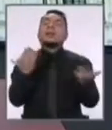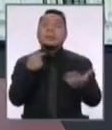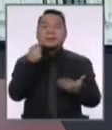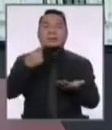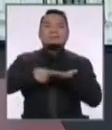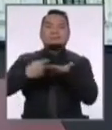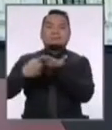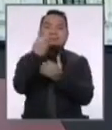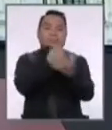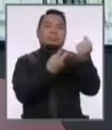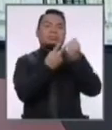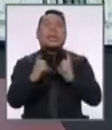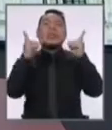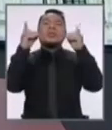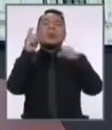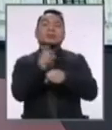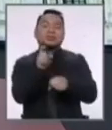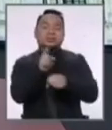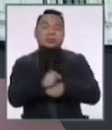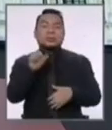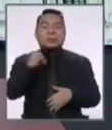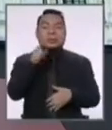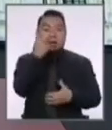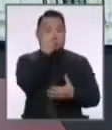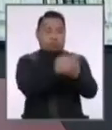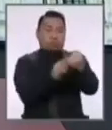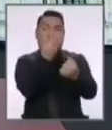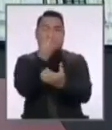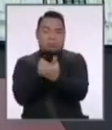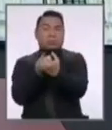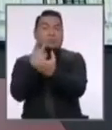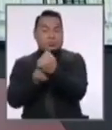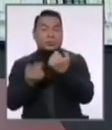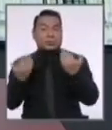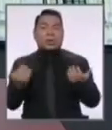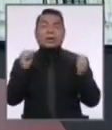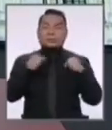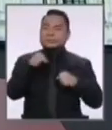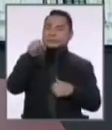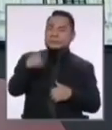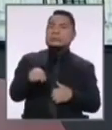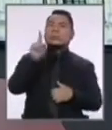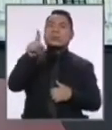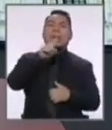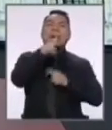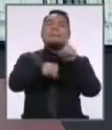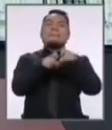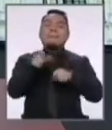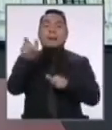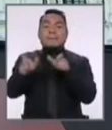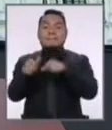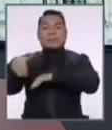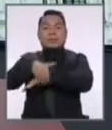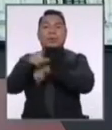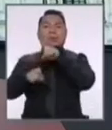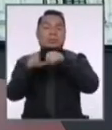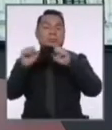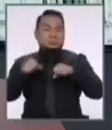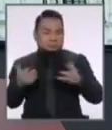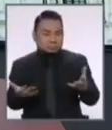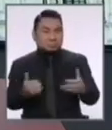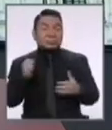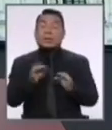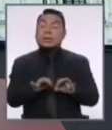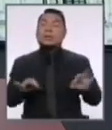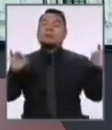debate de la educación. Van a ser las duplas y evidentemente va a haber una pregunta ciudadana que también va a ser